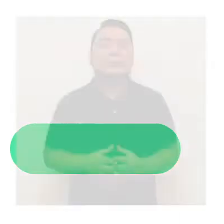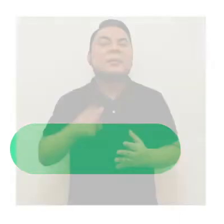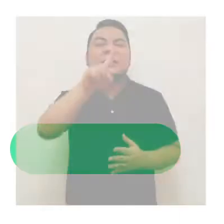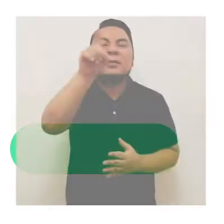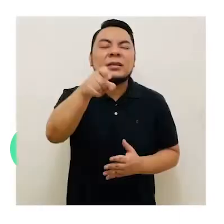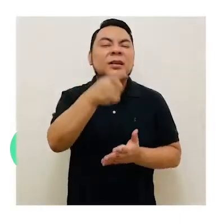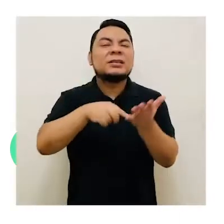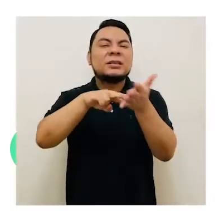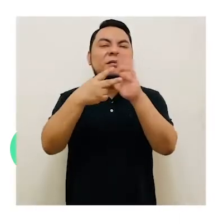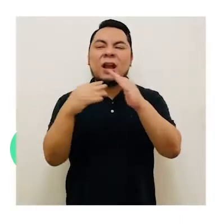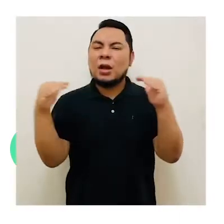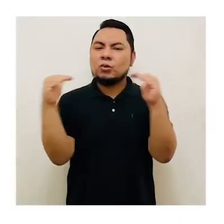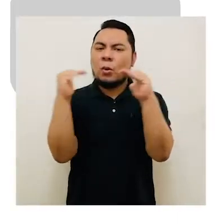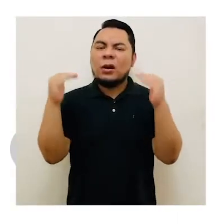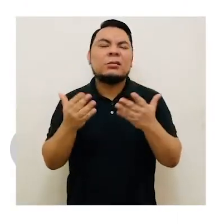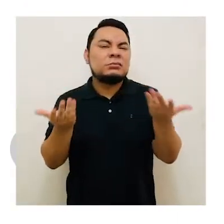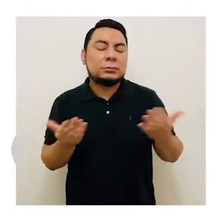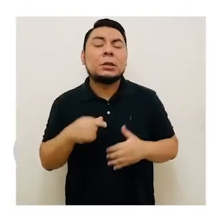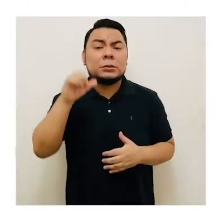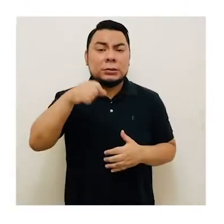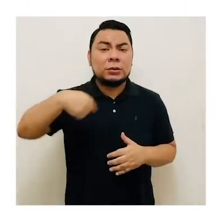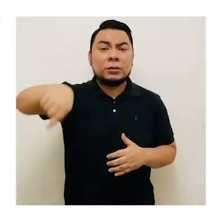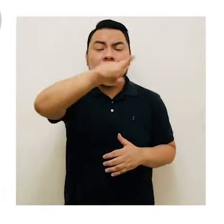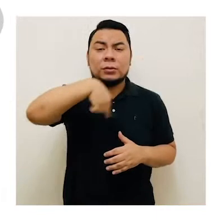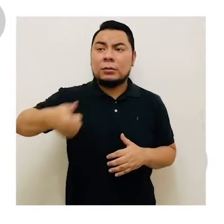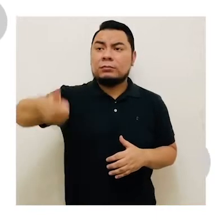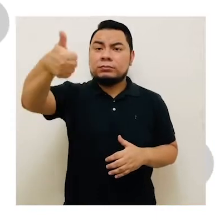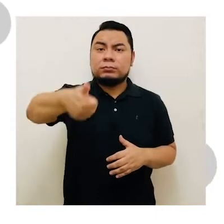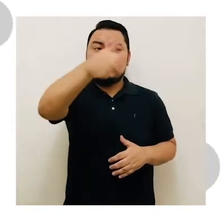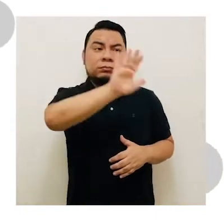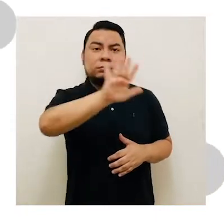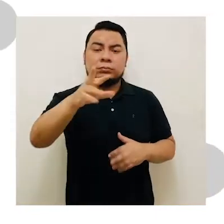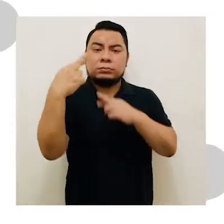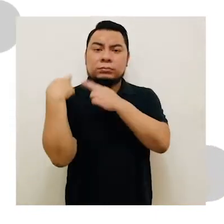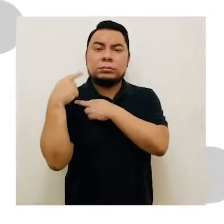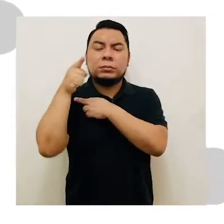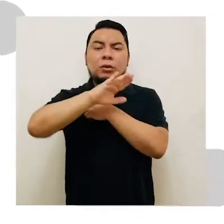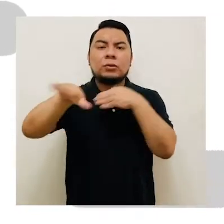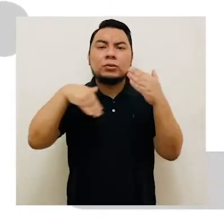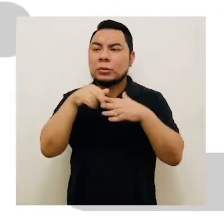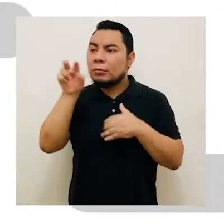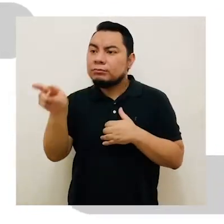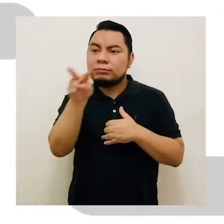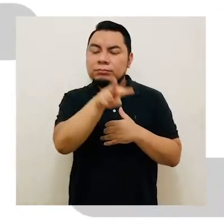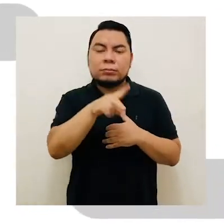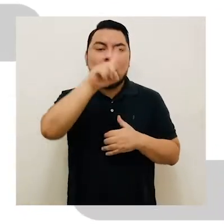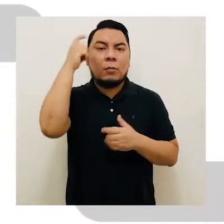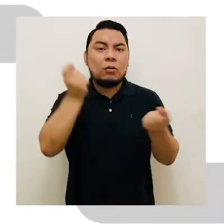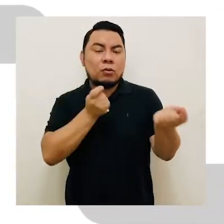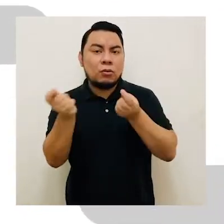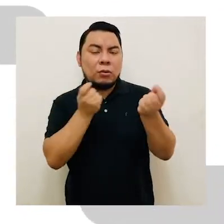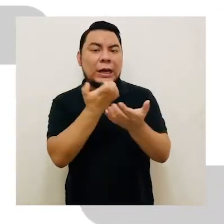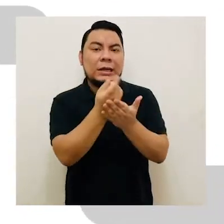¿Qué es el deber de neutralidad? Es el deber de todos los que ejercen la función pública de actuar con absoluta imparcialidad política,